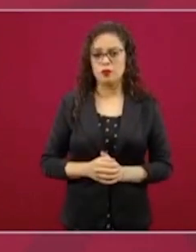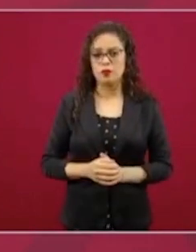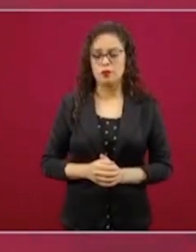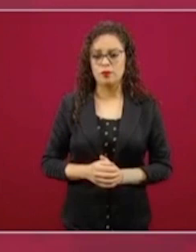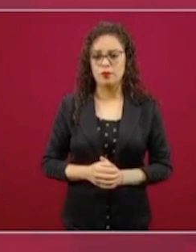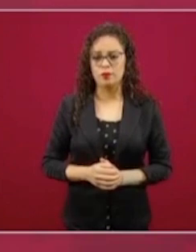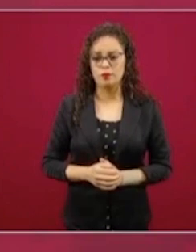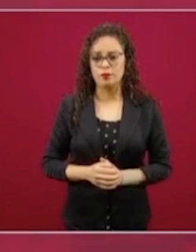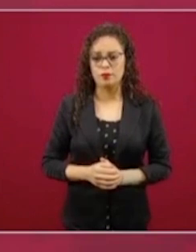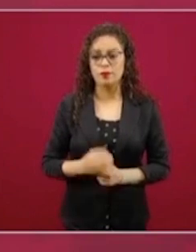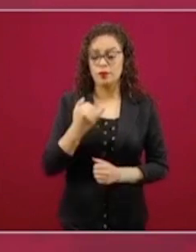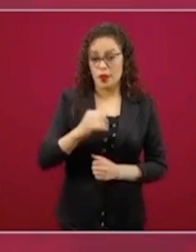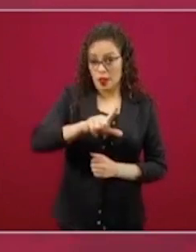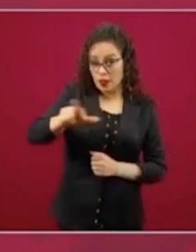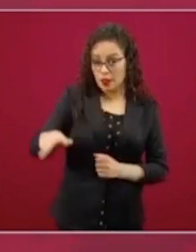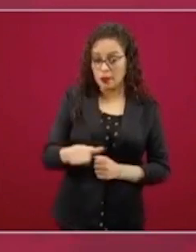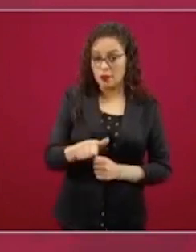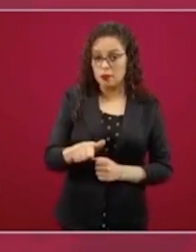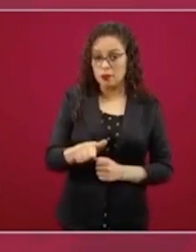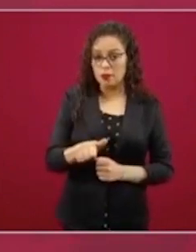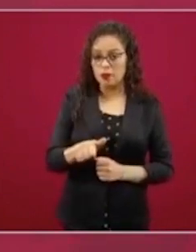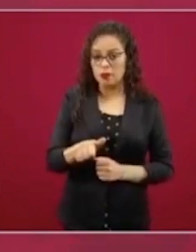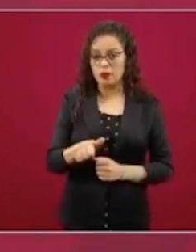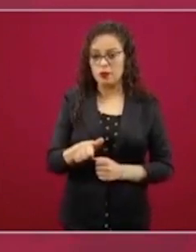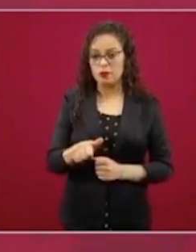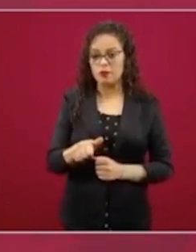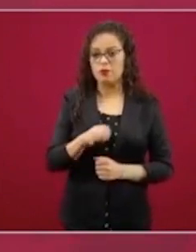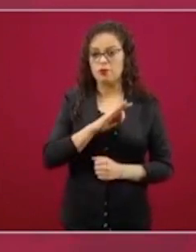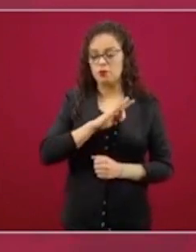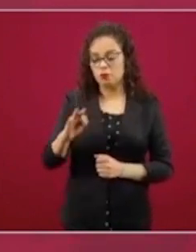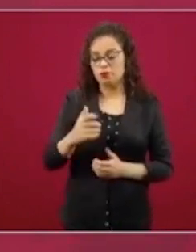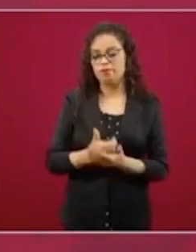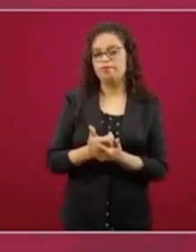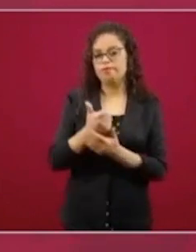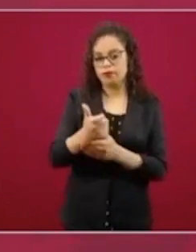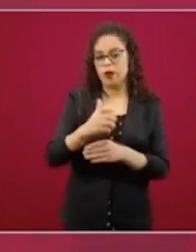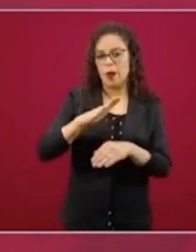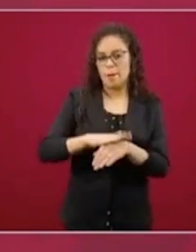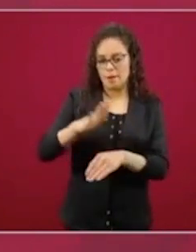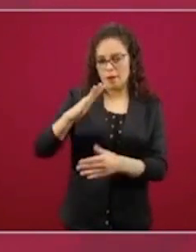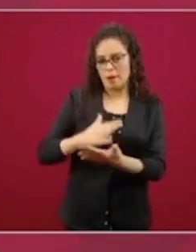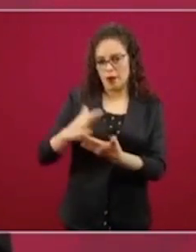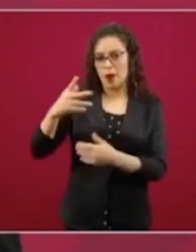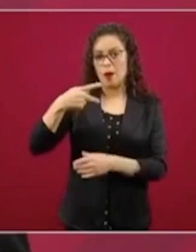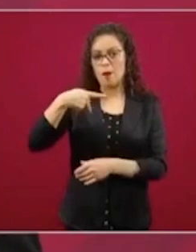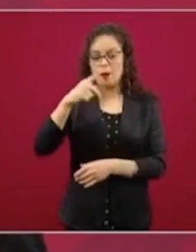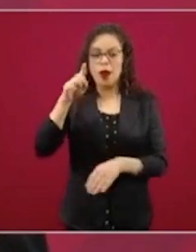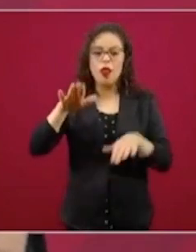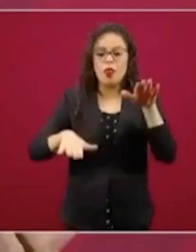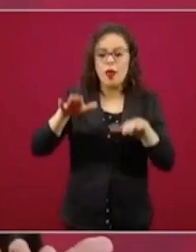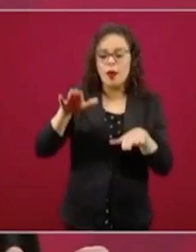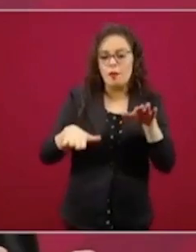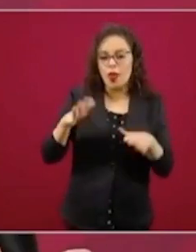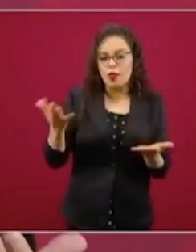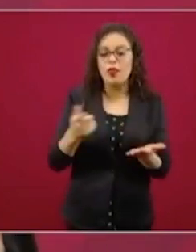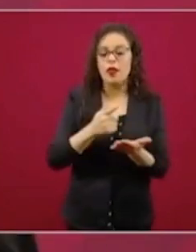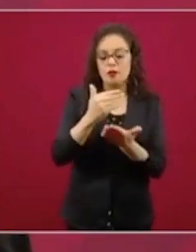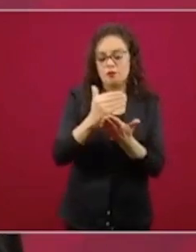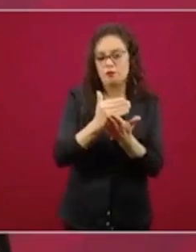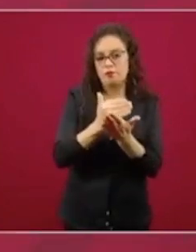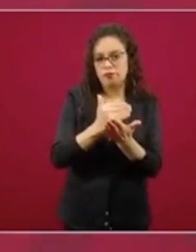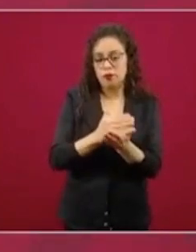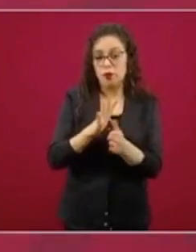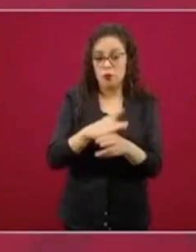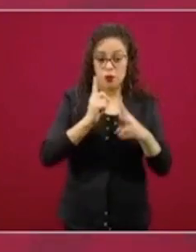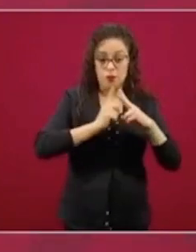y posteriormente tendremos que hacer aportaciones mayores dependiendo de los protocolos en los que estemos, porque tenemos que financiarlo entre